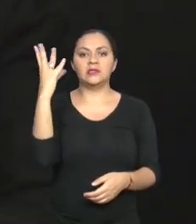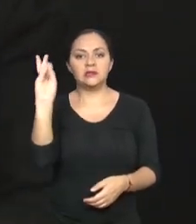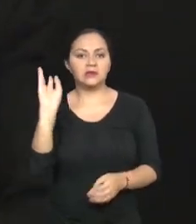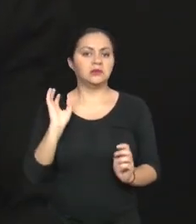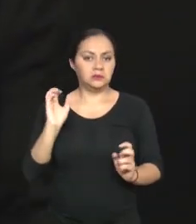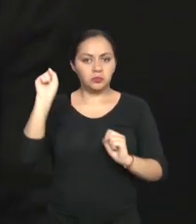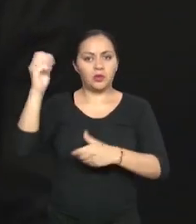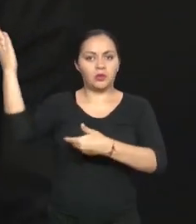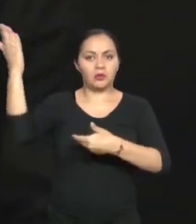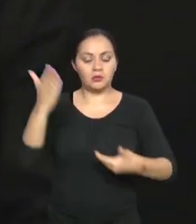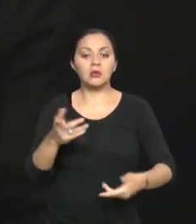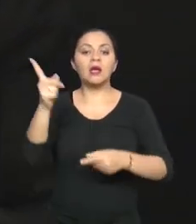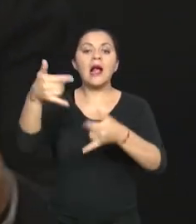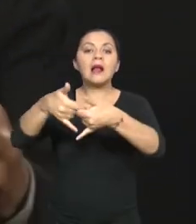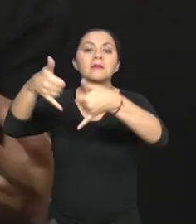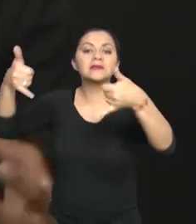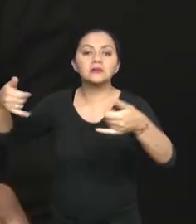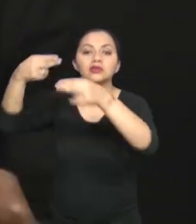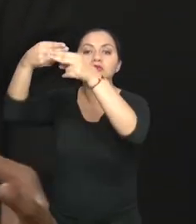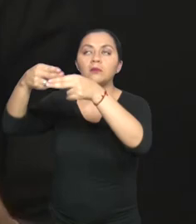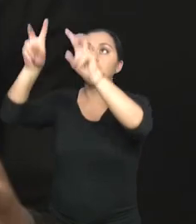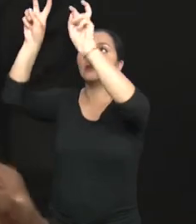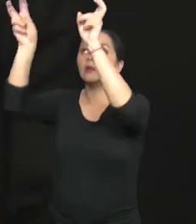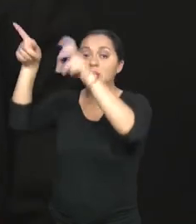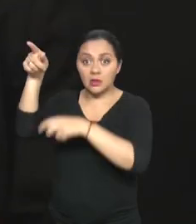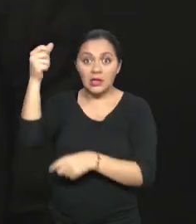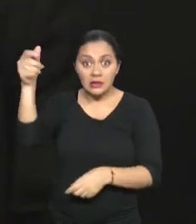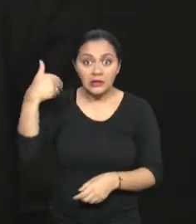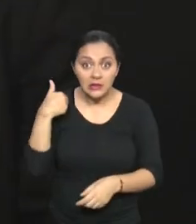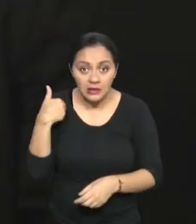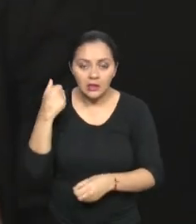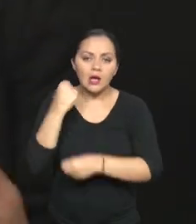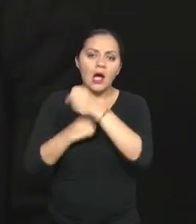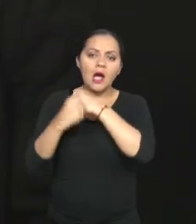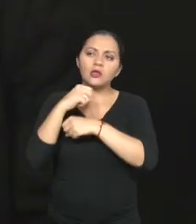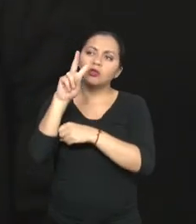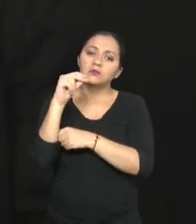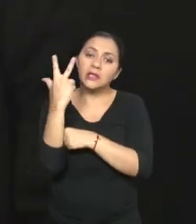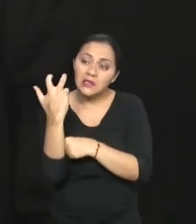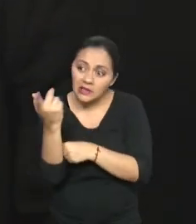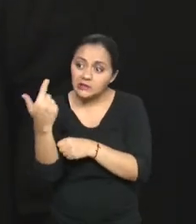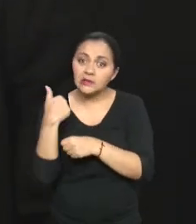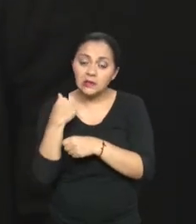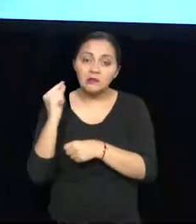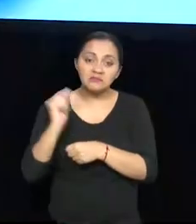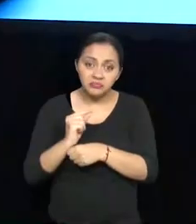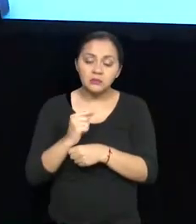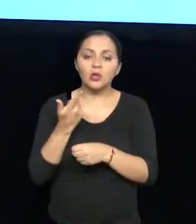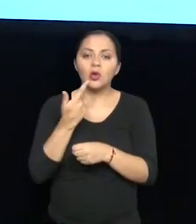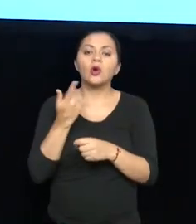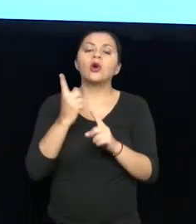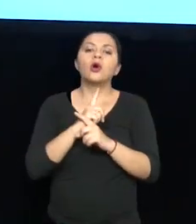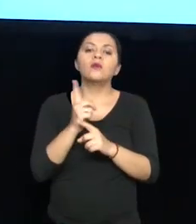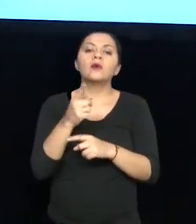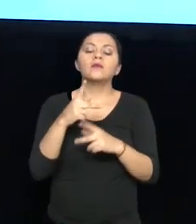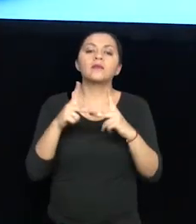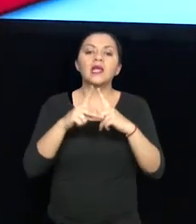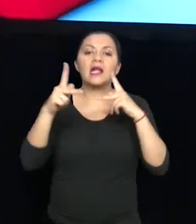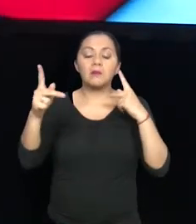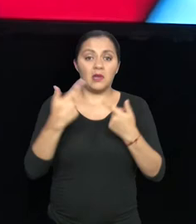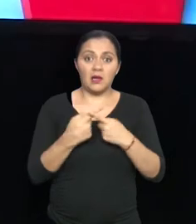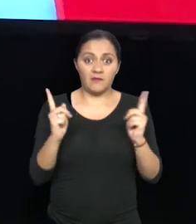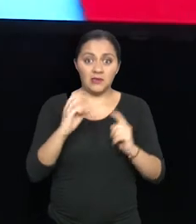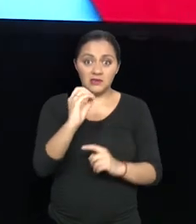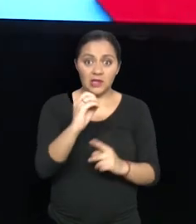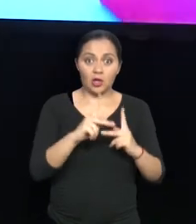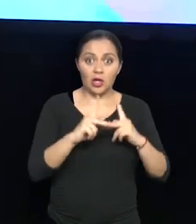identificar la concesionaria, no es cierto, si puede identificar un vehículo de ese año que normalmente pues... Y es libre del kilometraje y el millaje, ¿no es cierto?